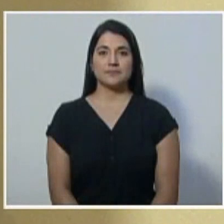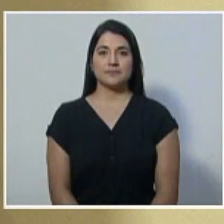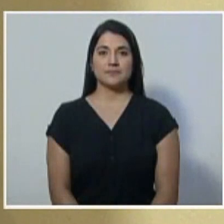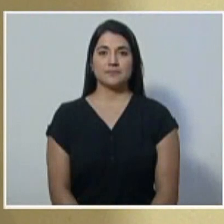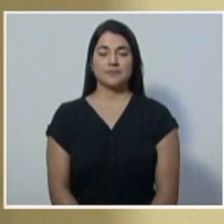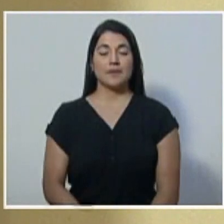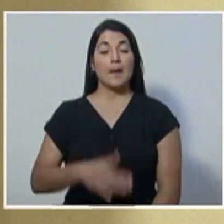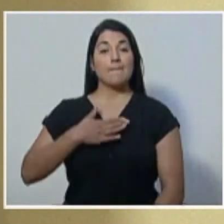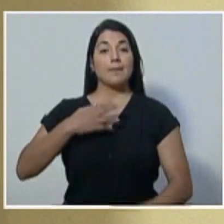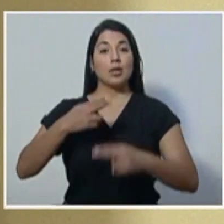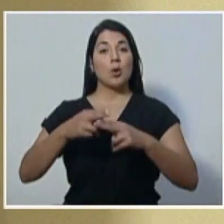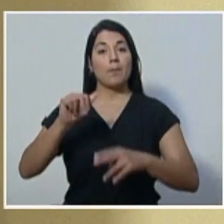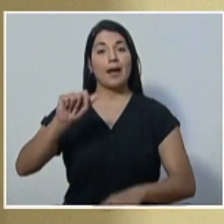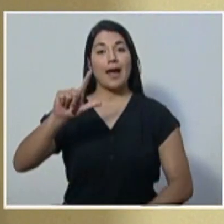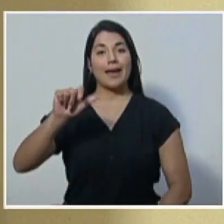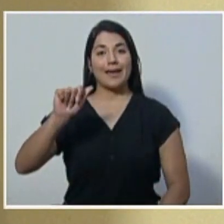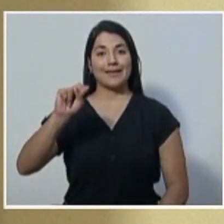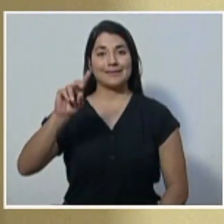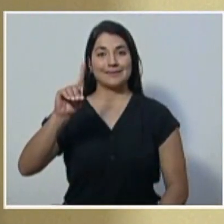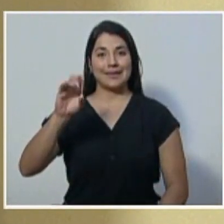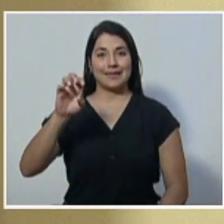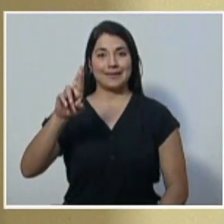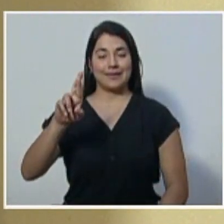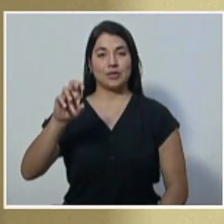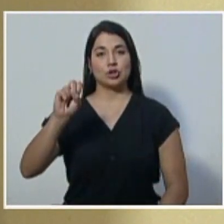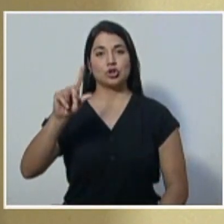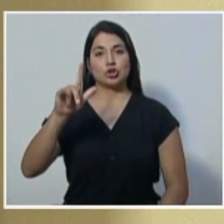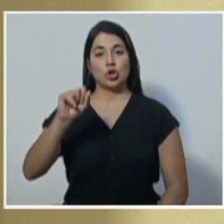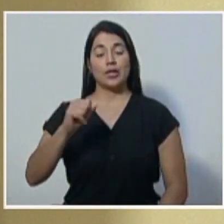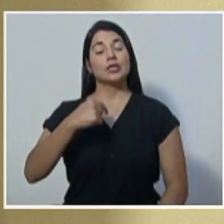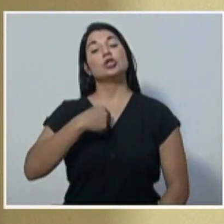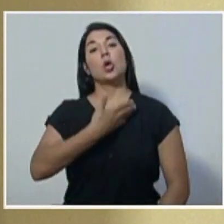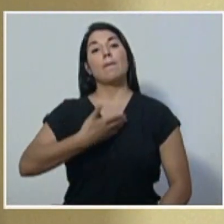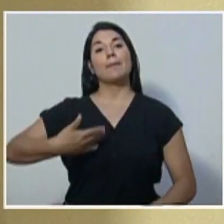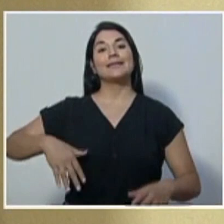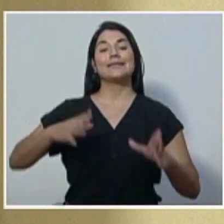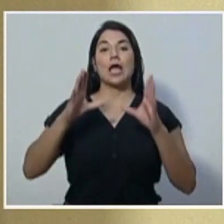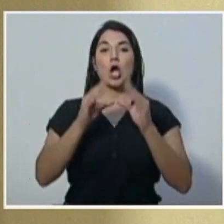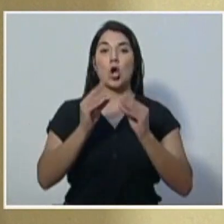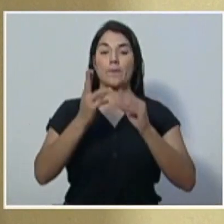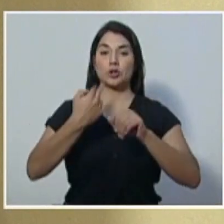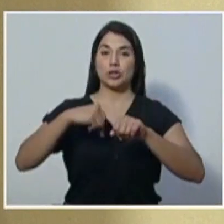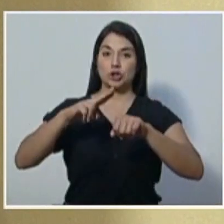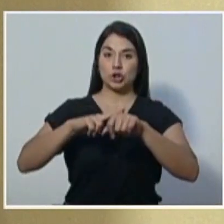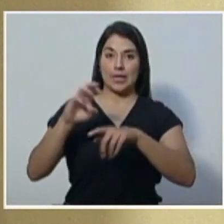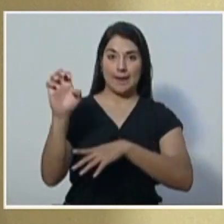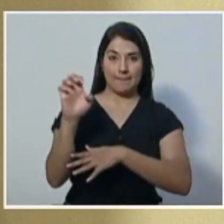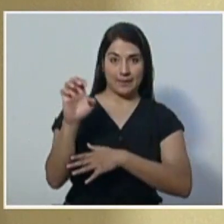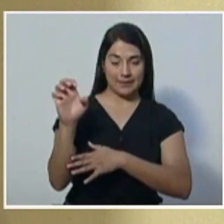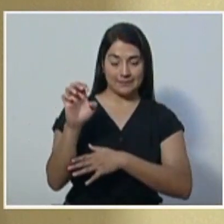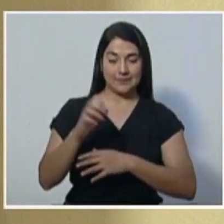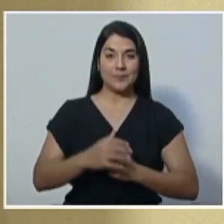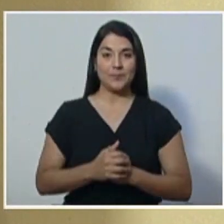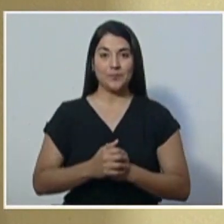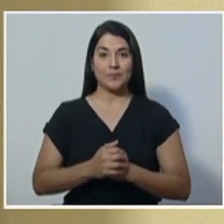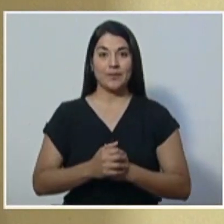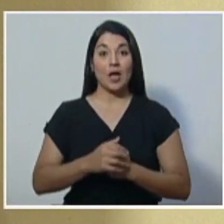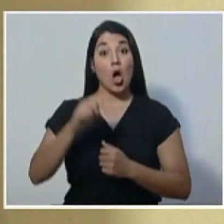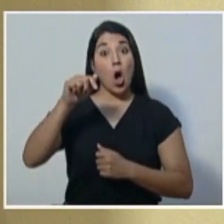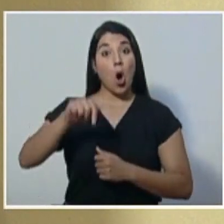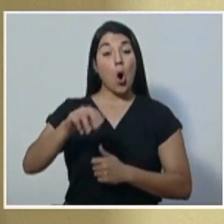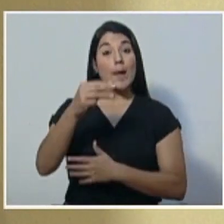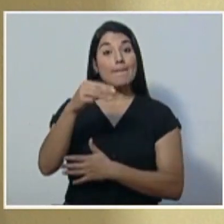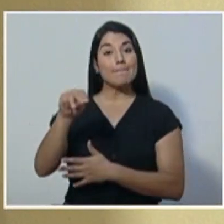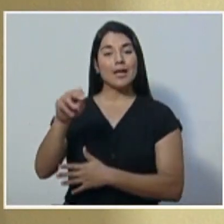Soy Alexander Solís Delgado, presidente de la Comisión Nacional de Prevención de Riesgos y Atención de Emergencias. Este miércoles